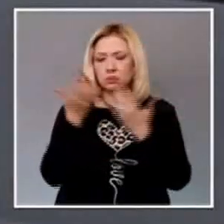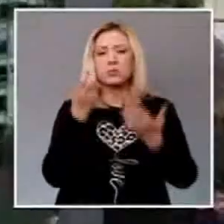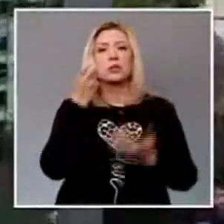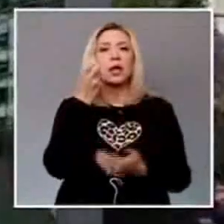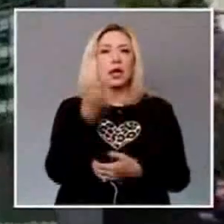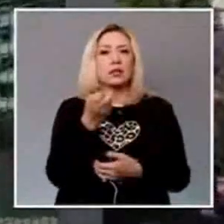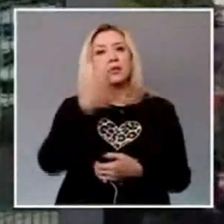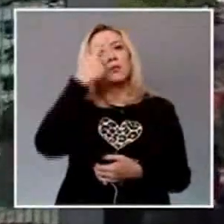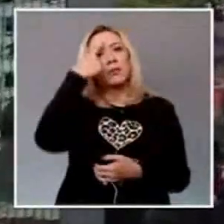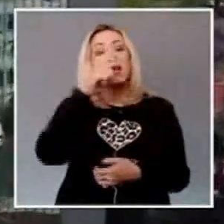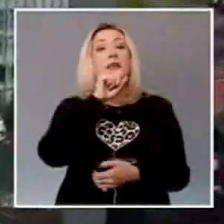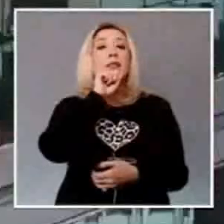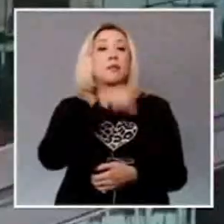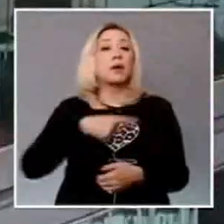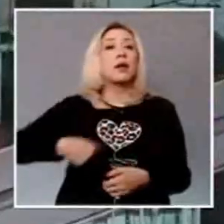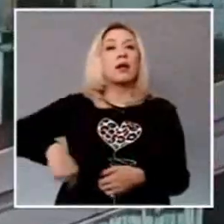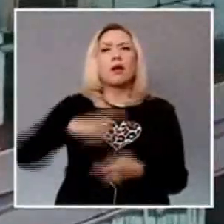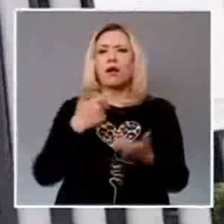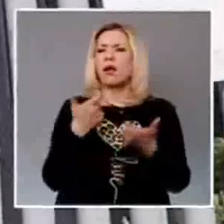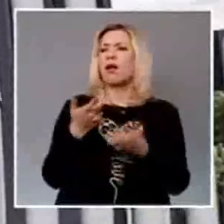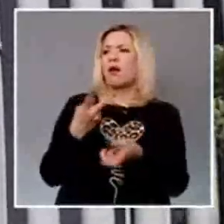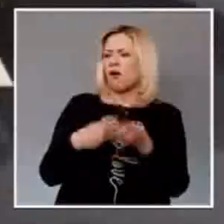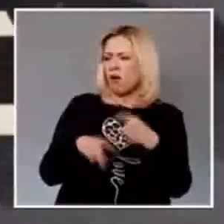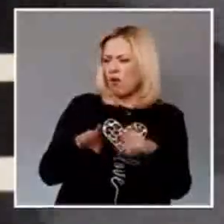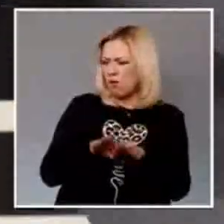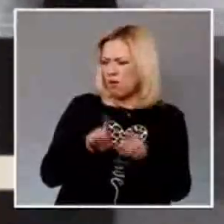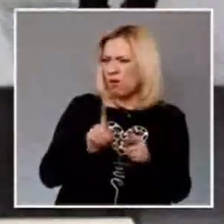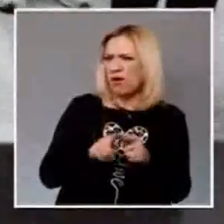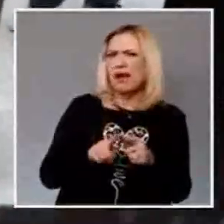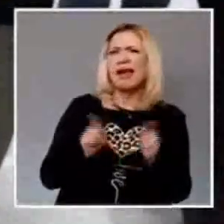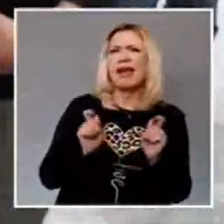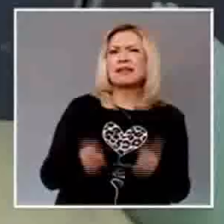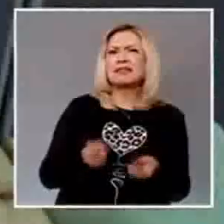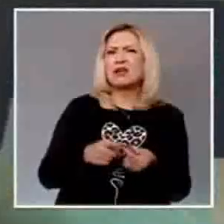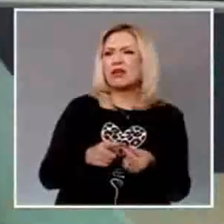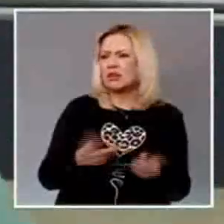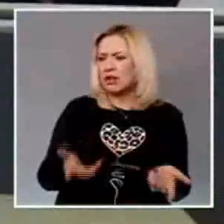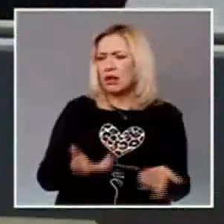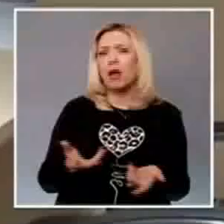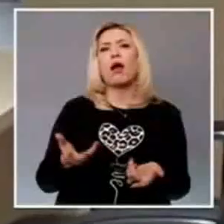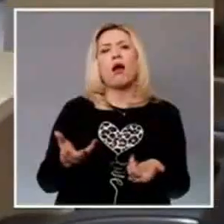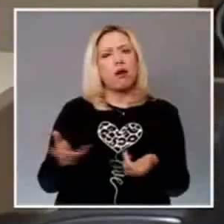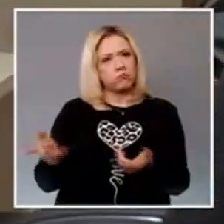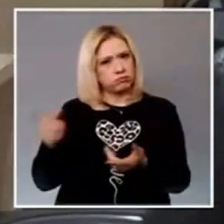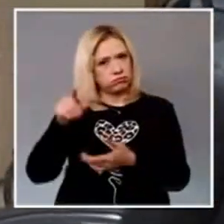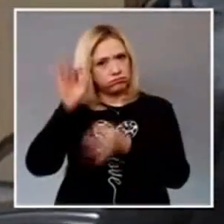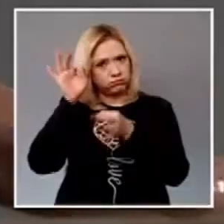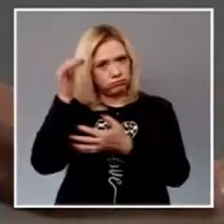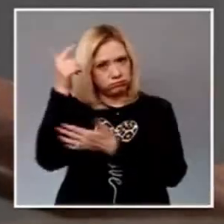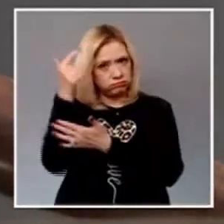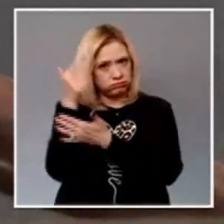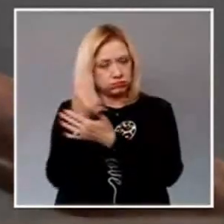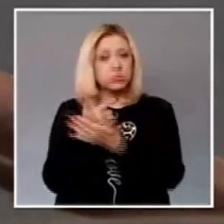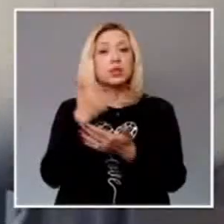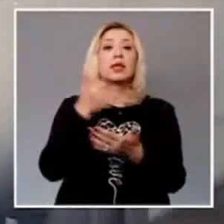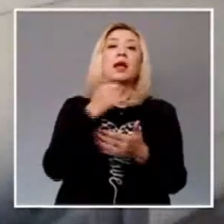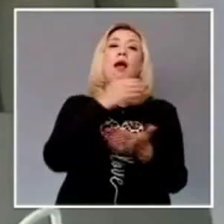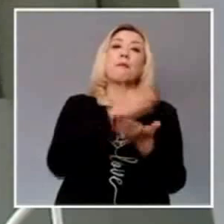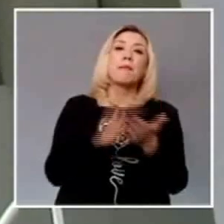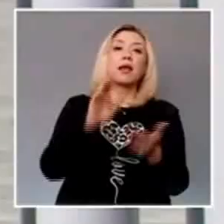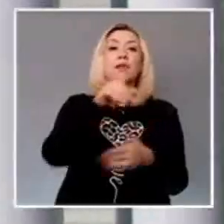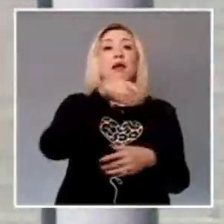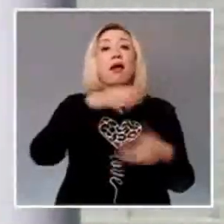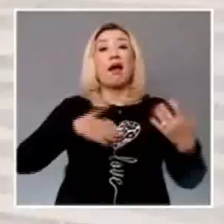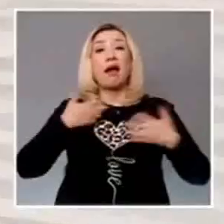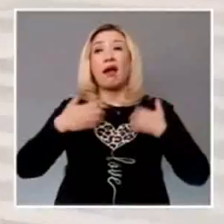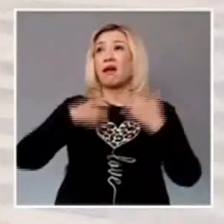servidoras públicas, sin dejar de lado el buzón electrónico de quejas y denuncias, con lo que ratifica su compromiso de combate a la corrupción, a